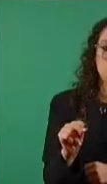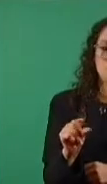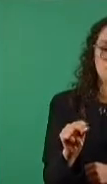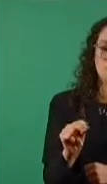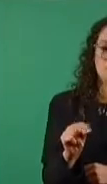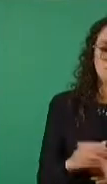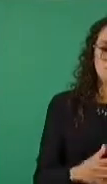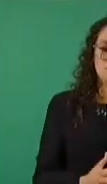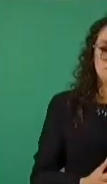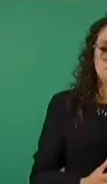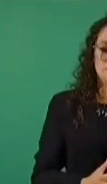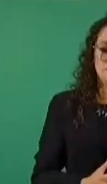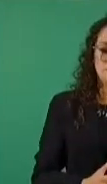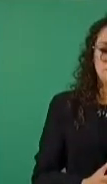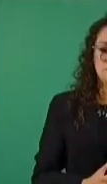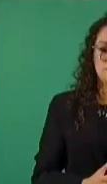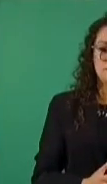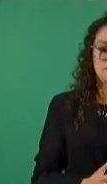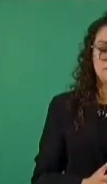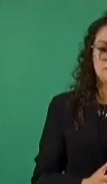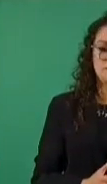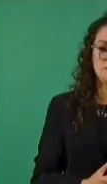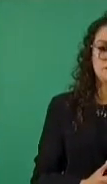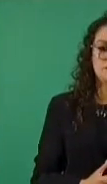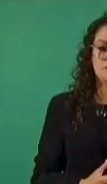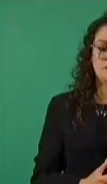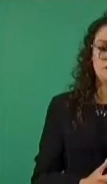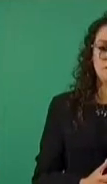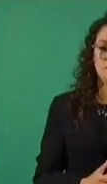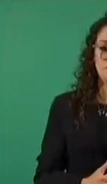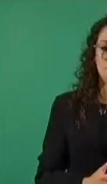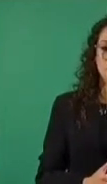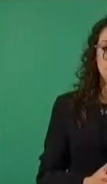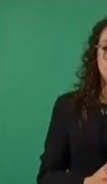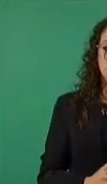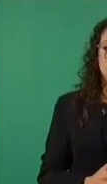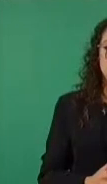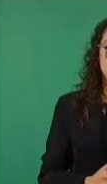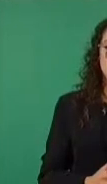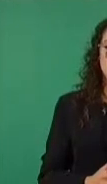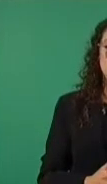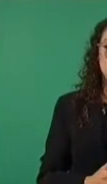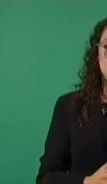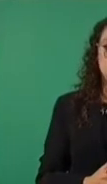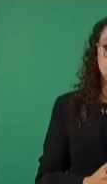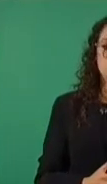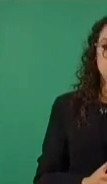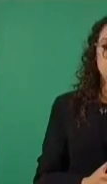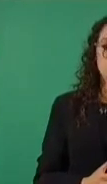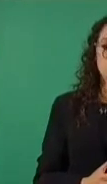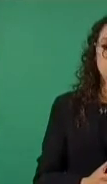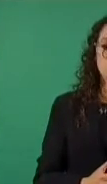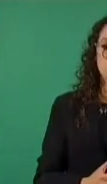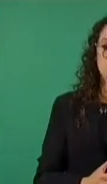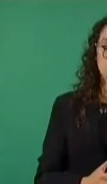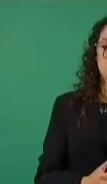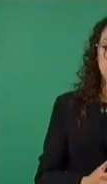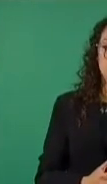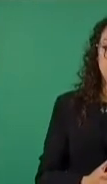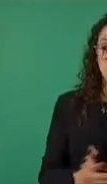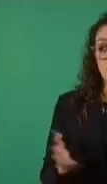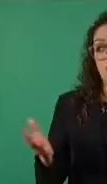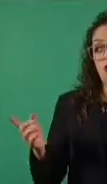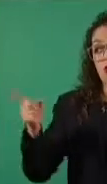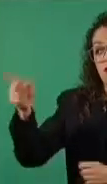los opositores,